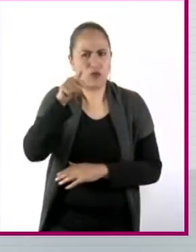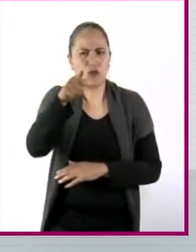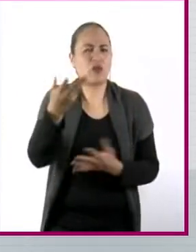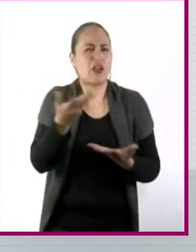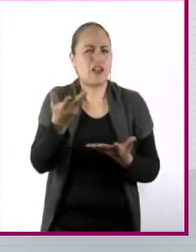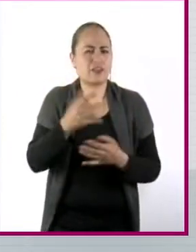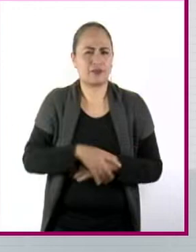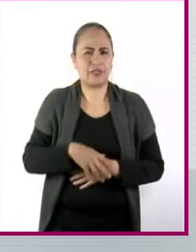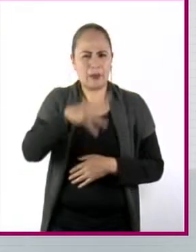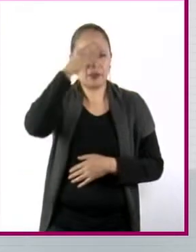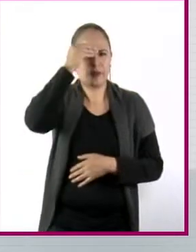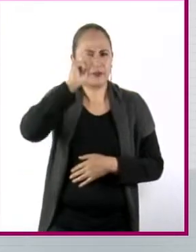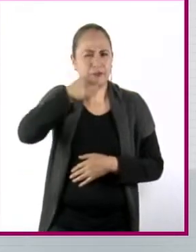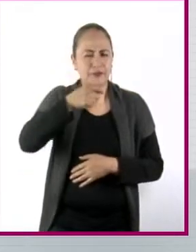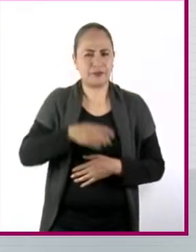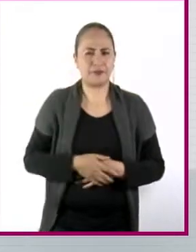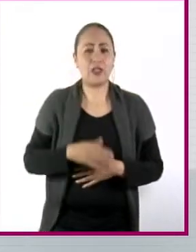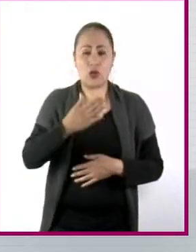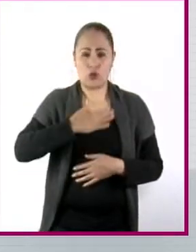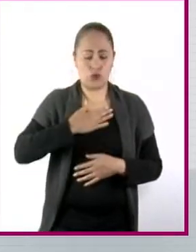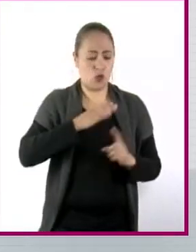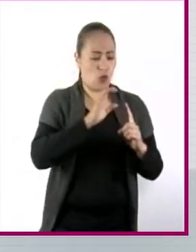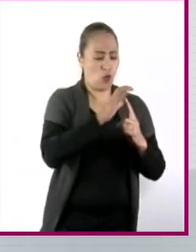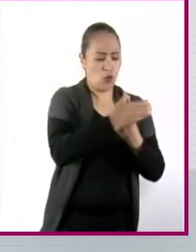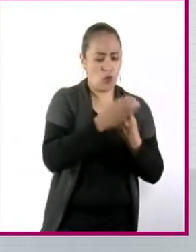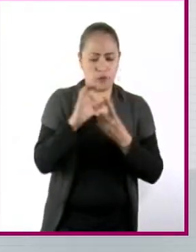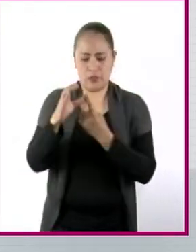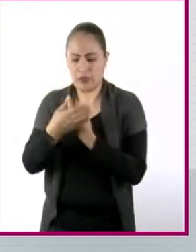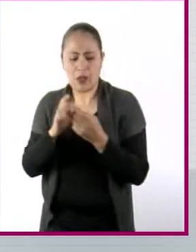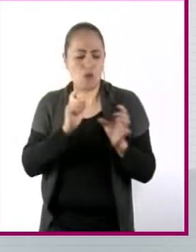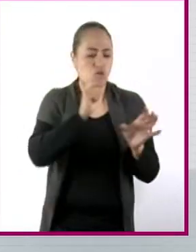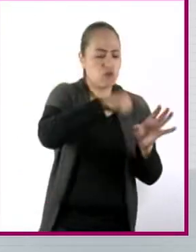involucrado en estos comités, en estos grupos,